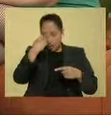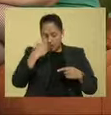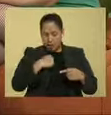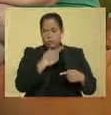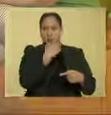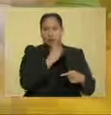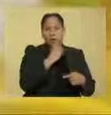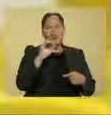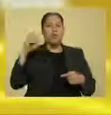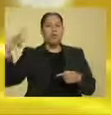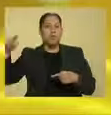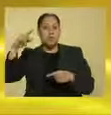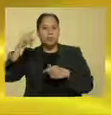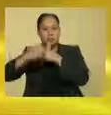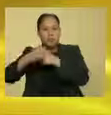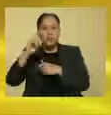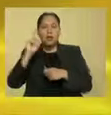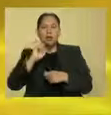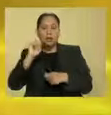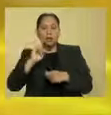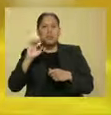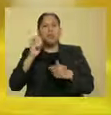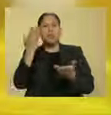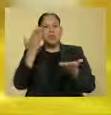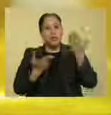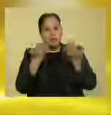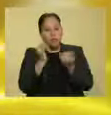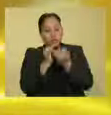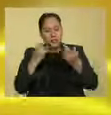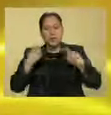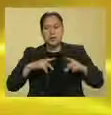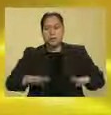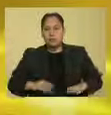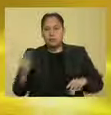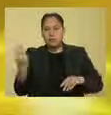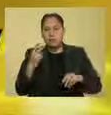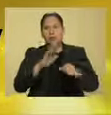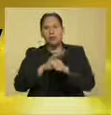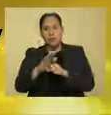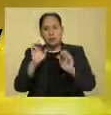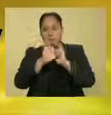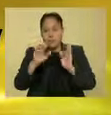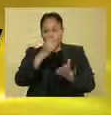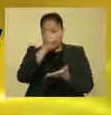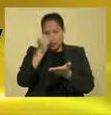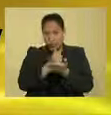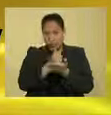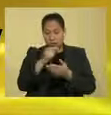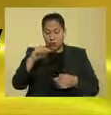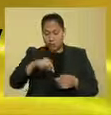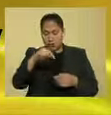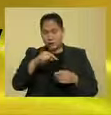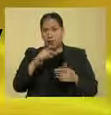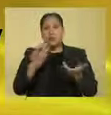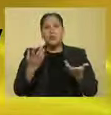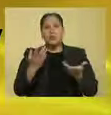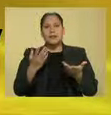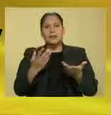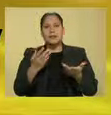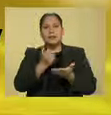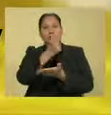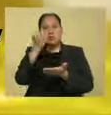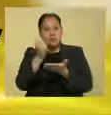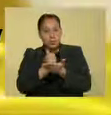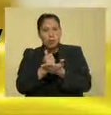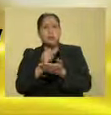en mujeres, e independientemente del tipo de pareja de la que estemos hablando. Porque también en una ciudad que puede